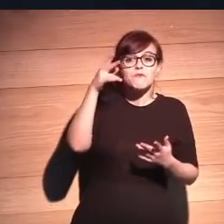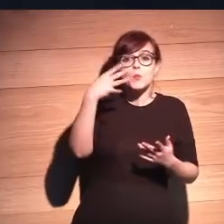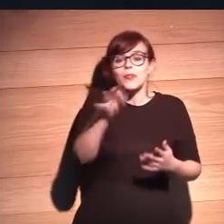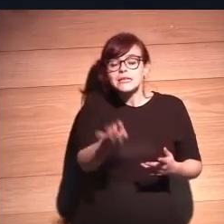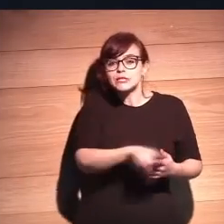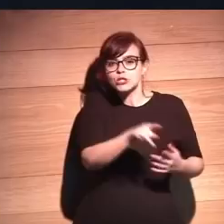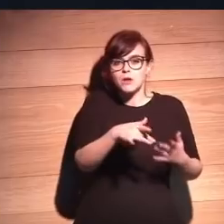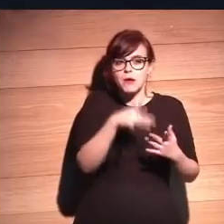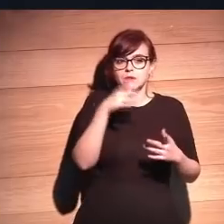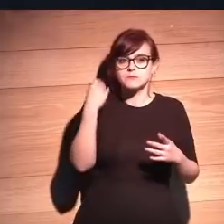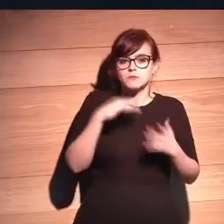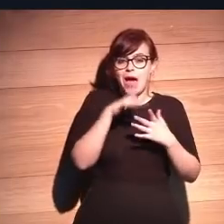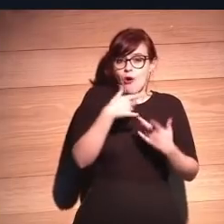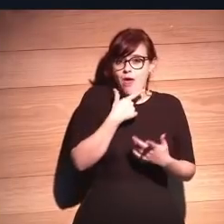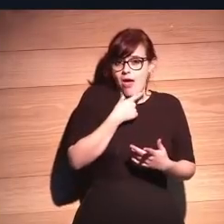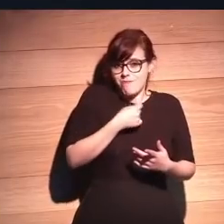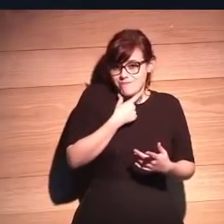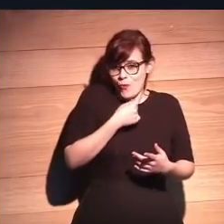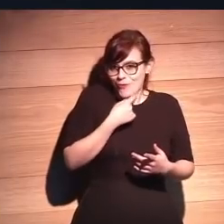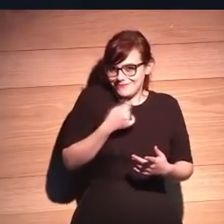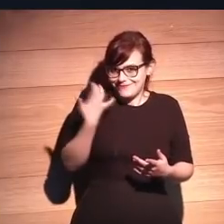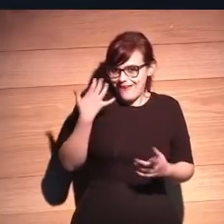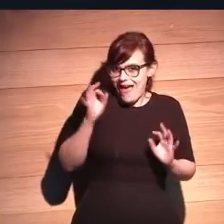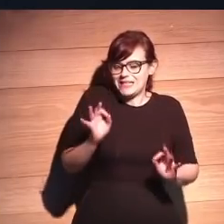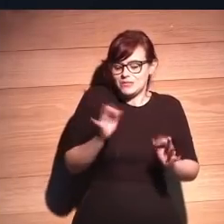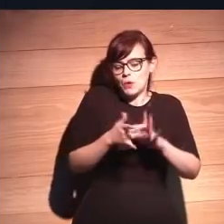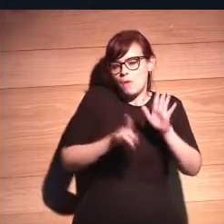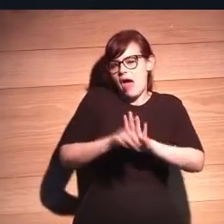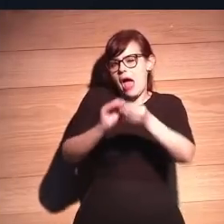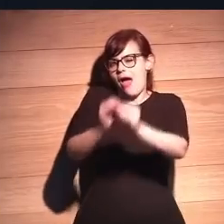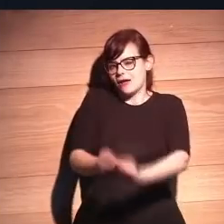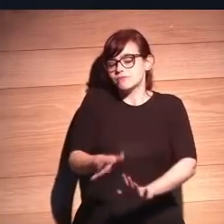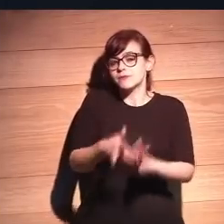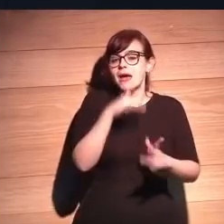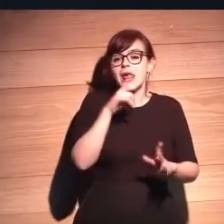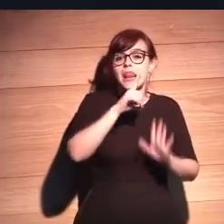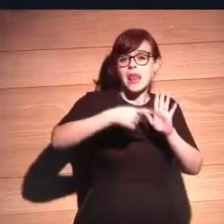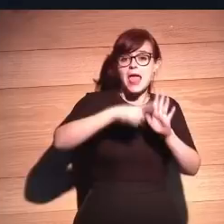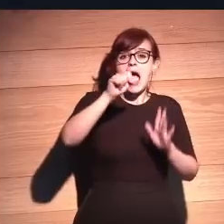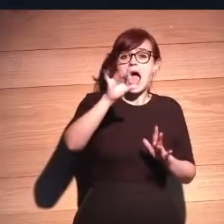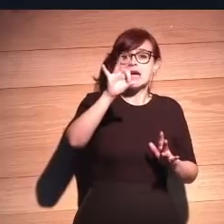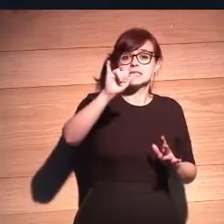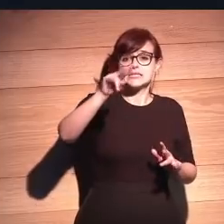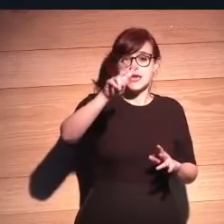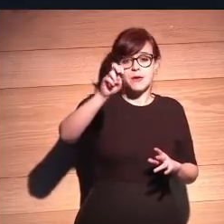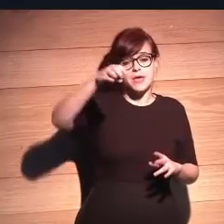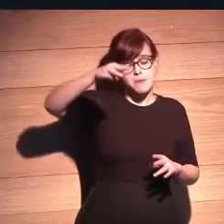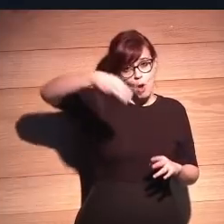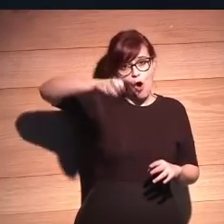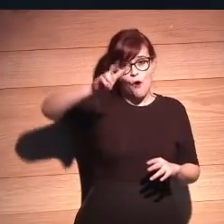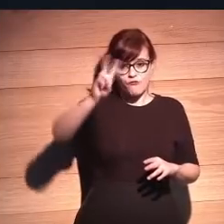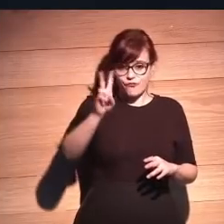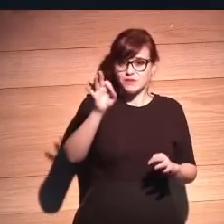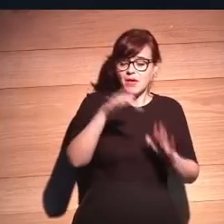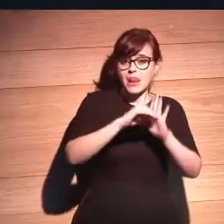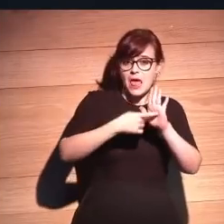Además, es tan appealing, gusta tanto que seguro que hay desarrollo en ese sentido. Las leyes de Asimov, si te las vuelves a leer con